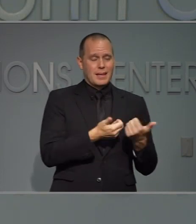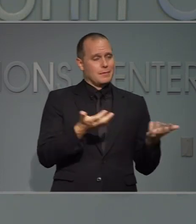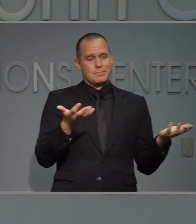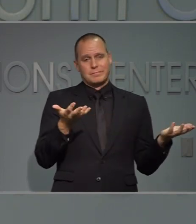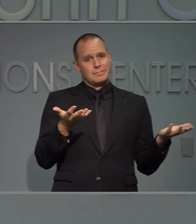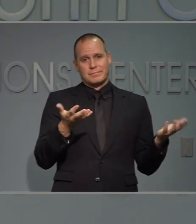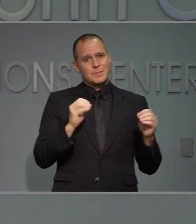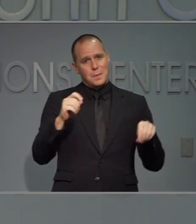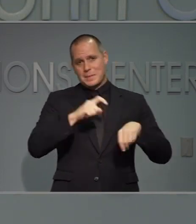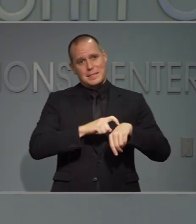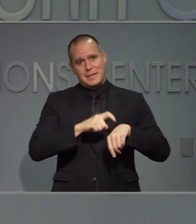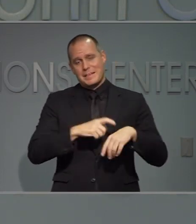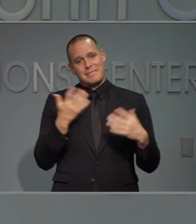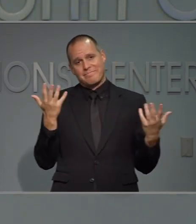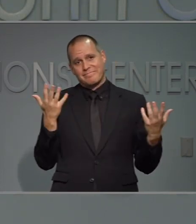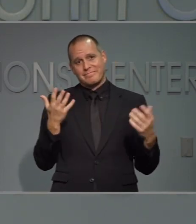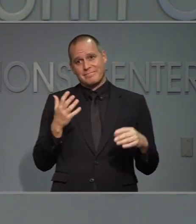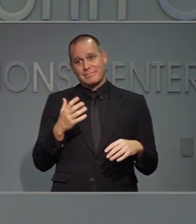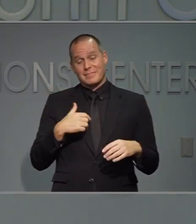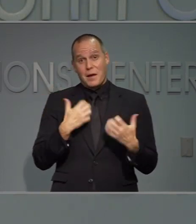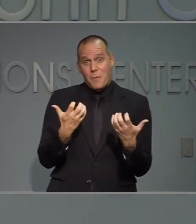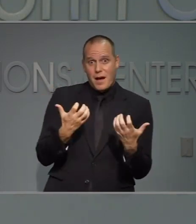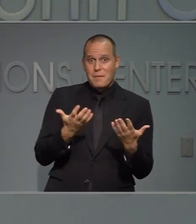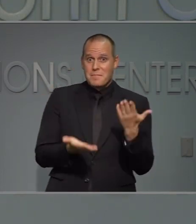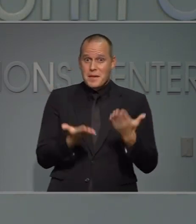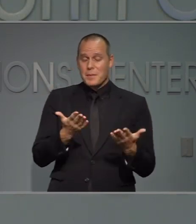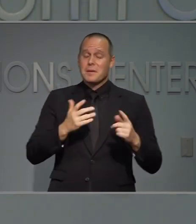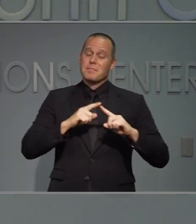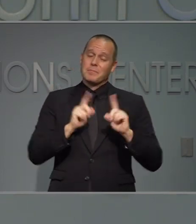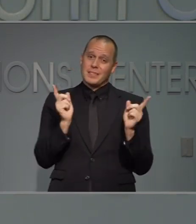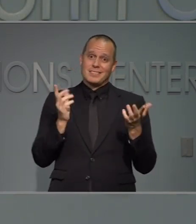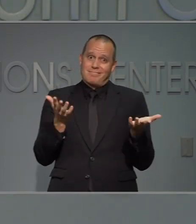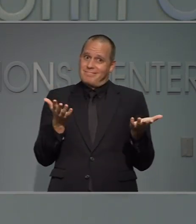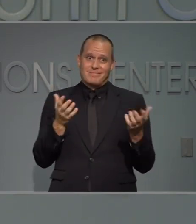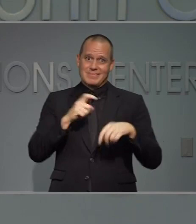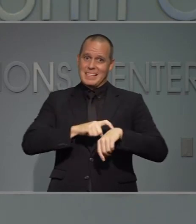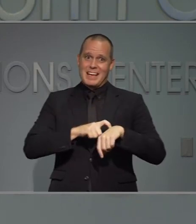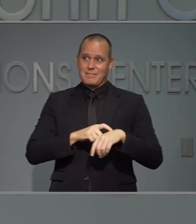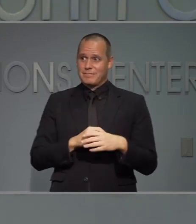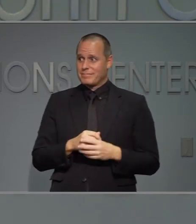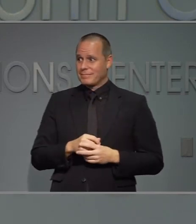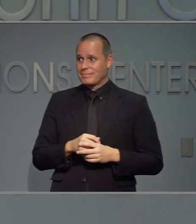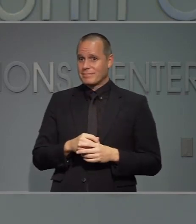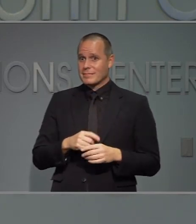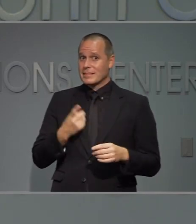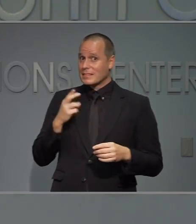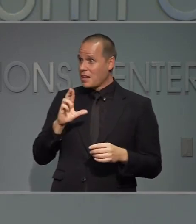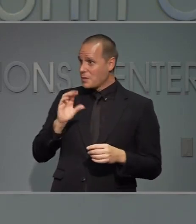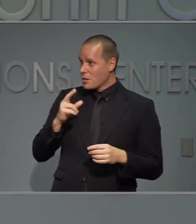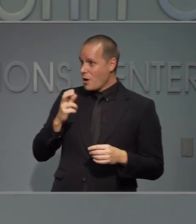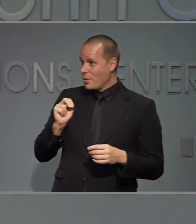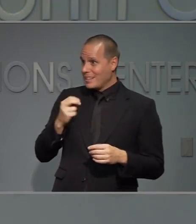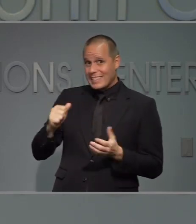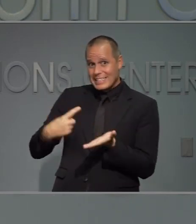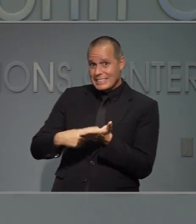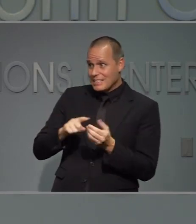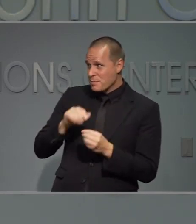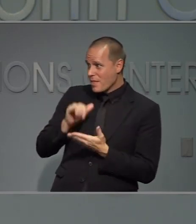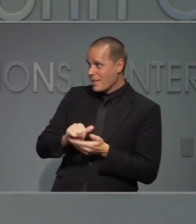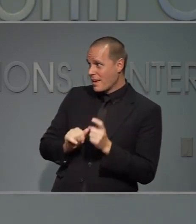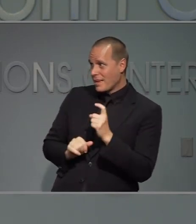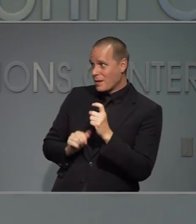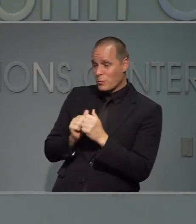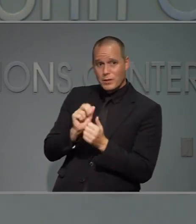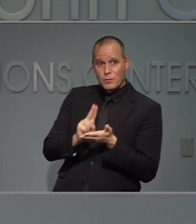de fútbol aún si yo quisiera. Doctora con ha habido conversaciones creo que no ha habido conversaciones